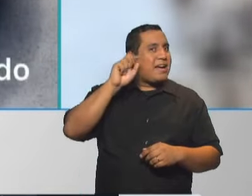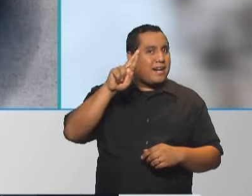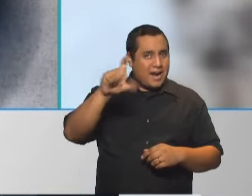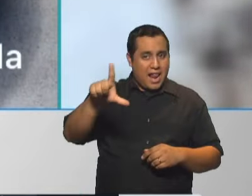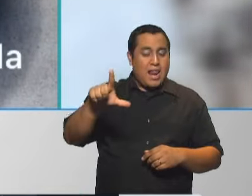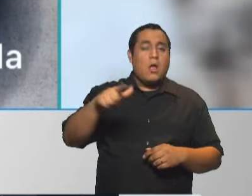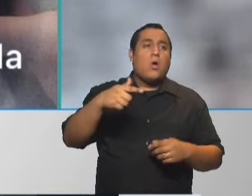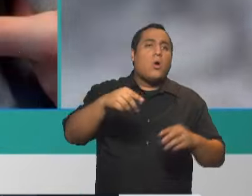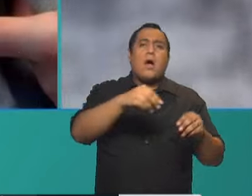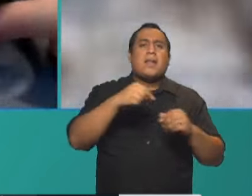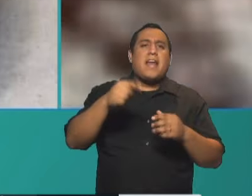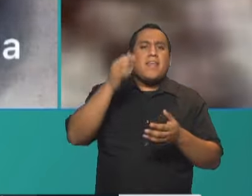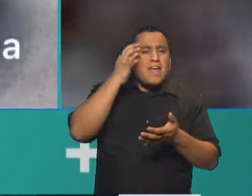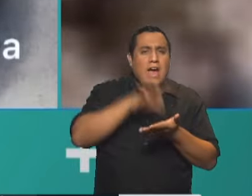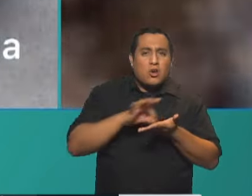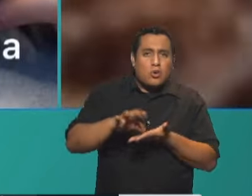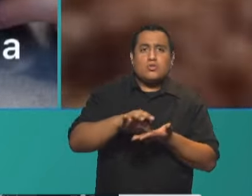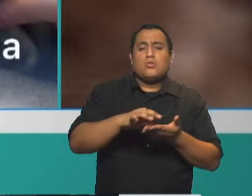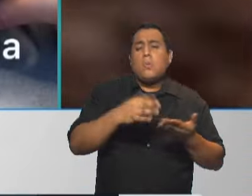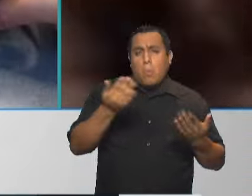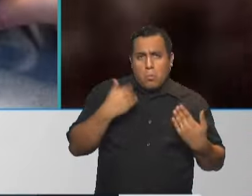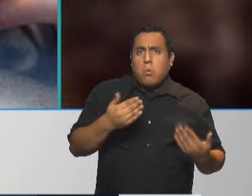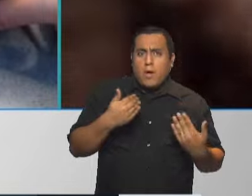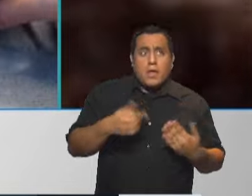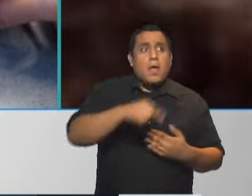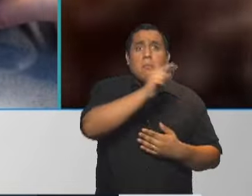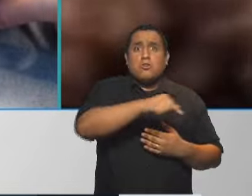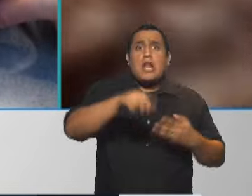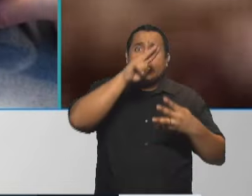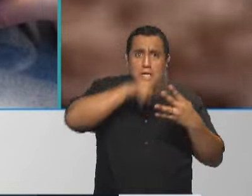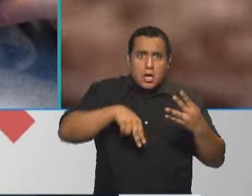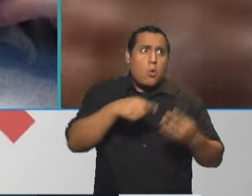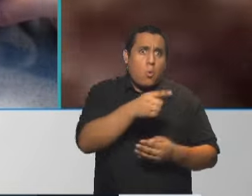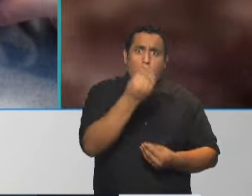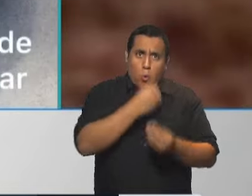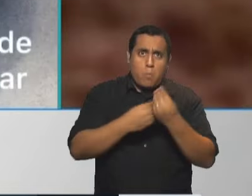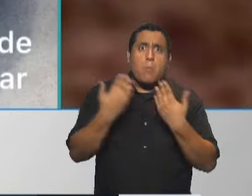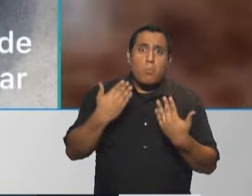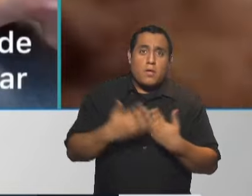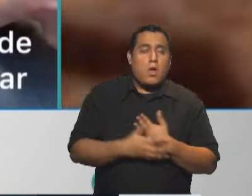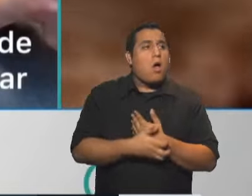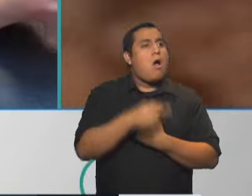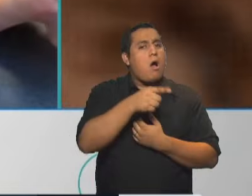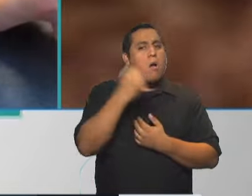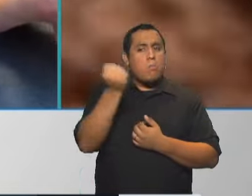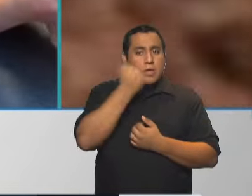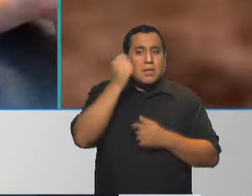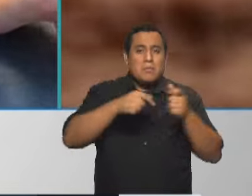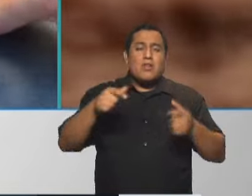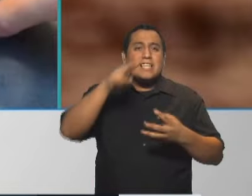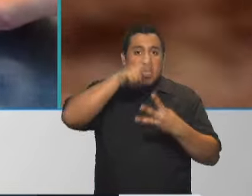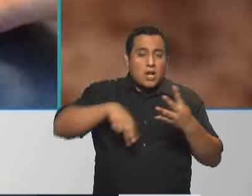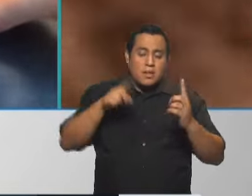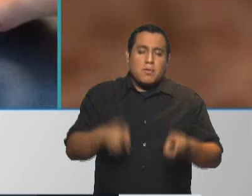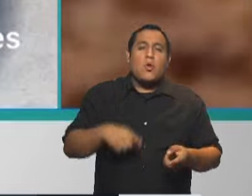en caso una harina de arroz y ahí lo es apto para las personas celíacas eso es re importante para las personas celíacas y